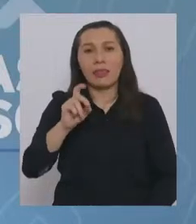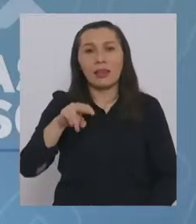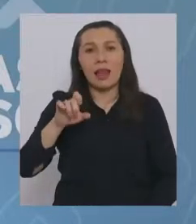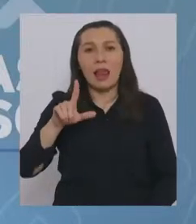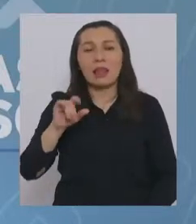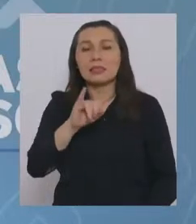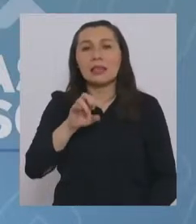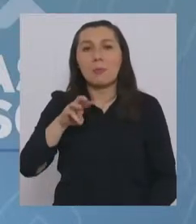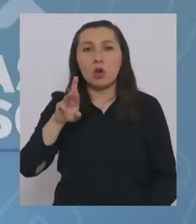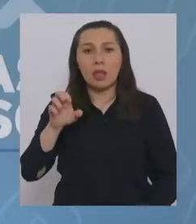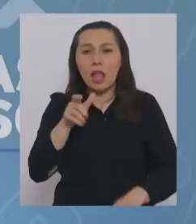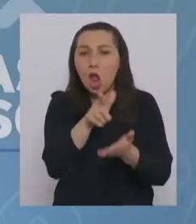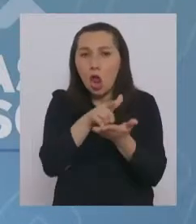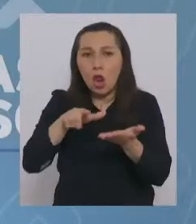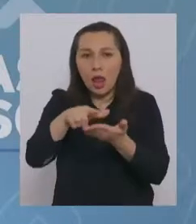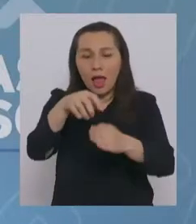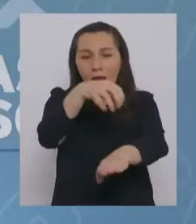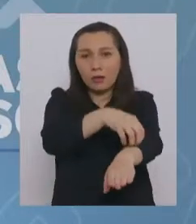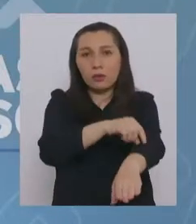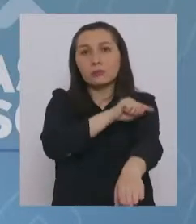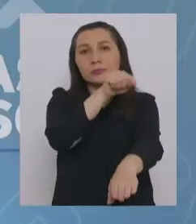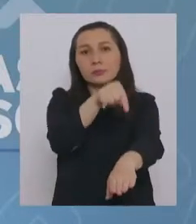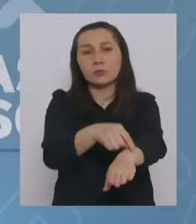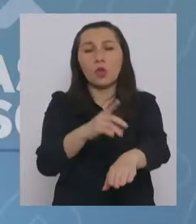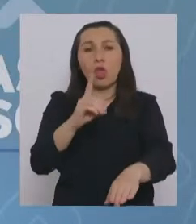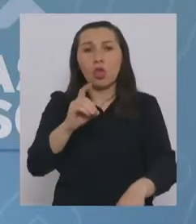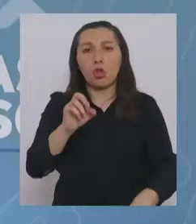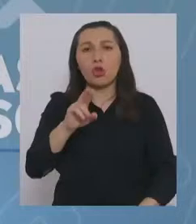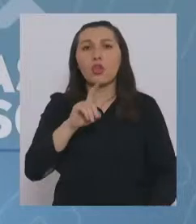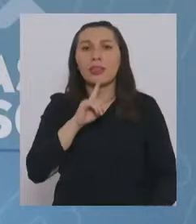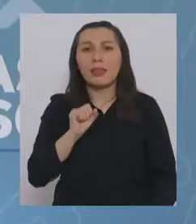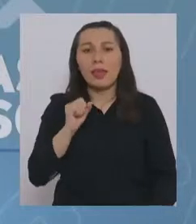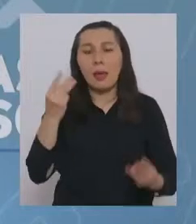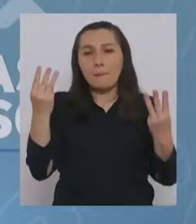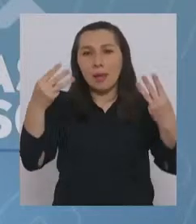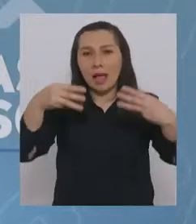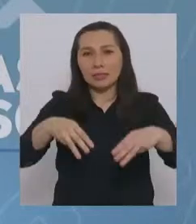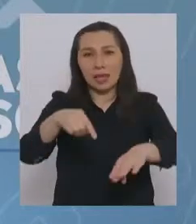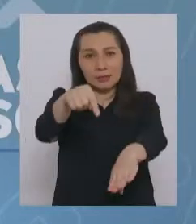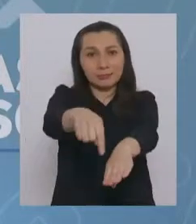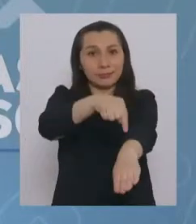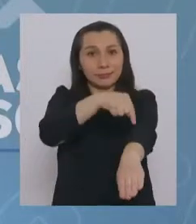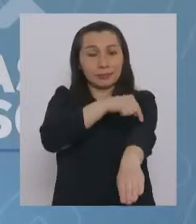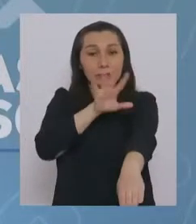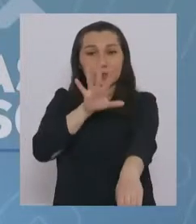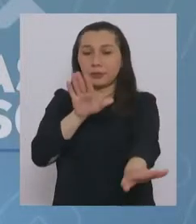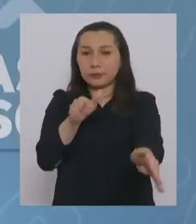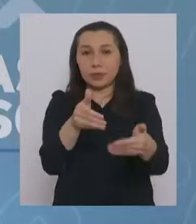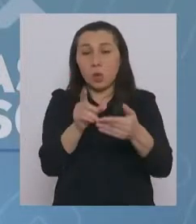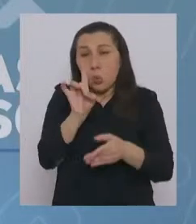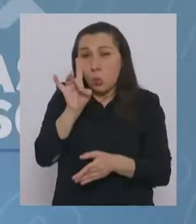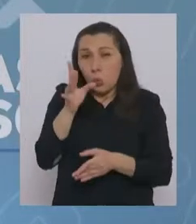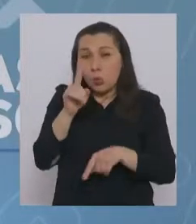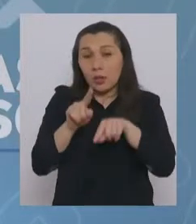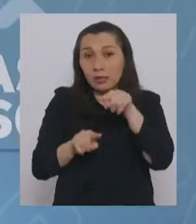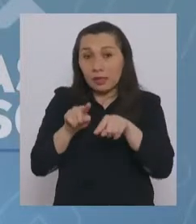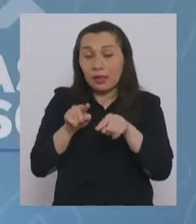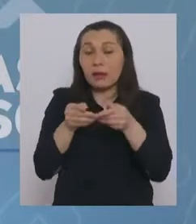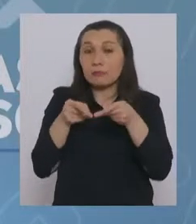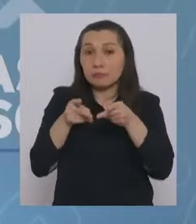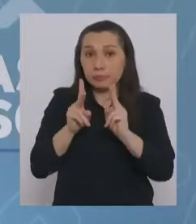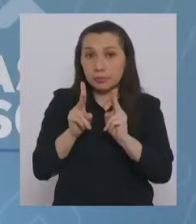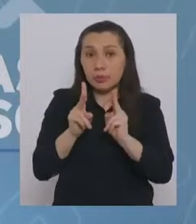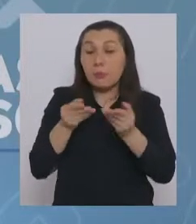en la región de Los Lagos y Paso Dorotea en la región de Magallanes. El único paso fronterizo terrestre que se